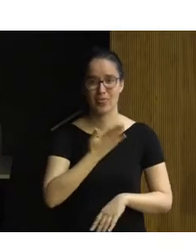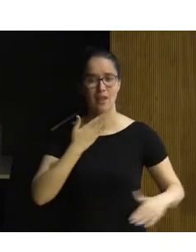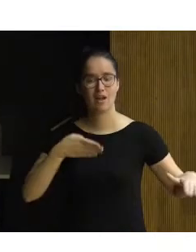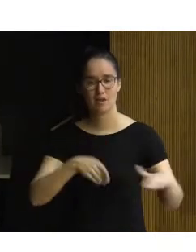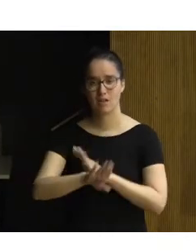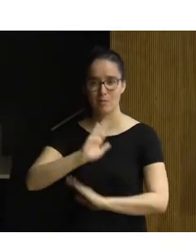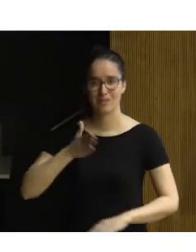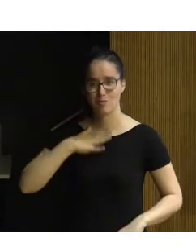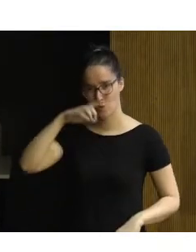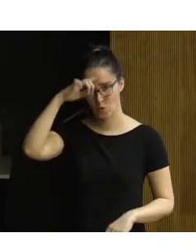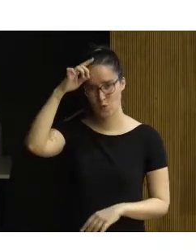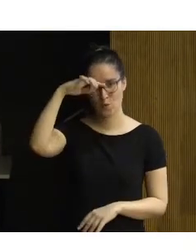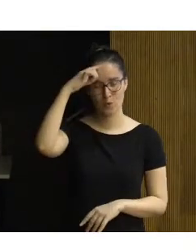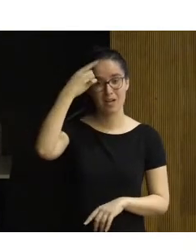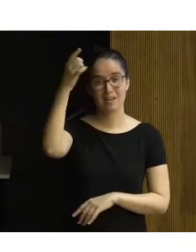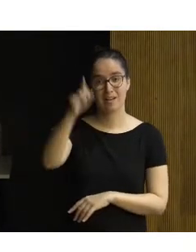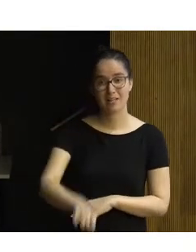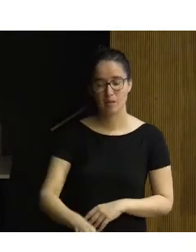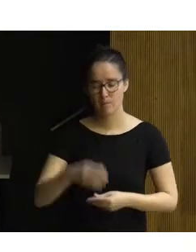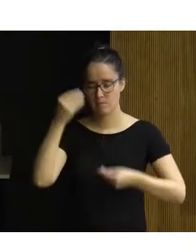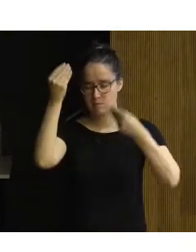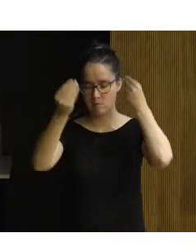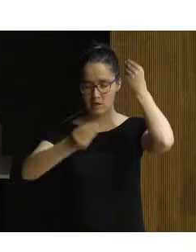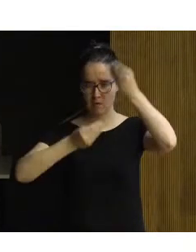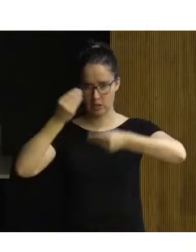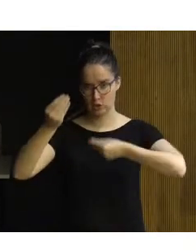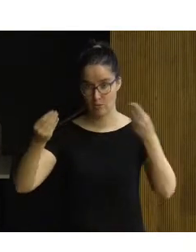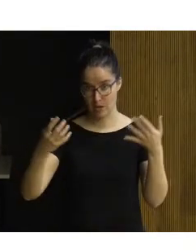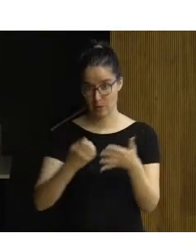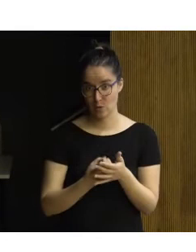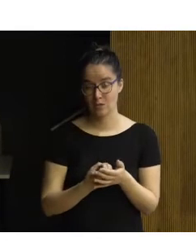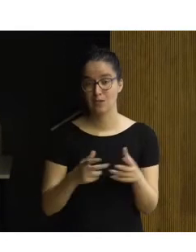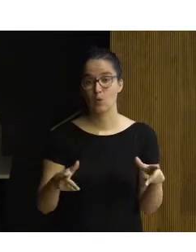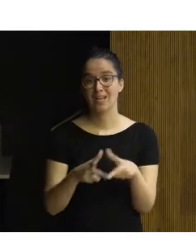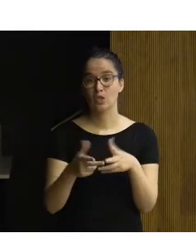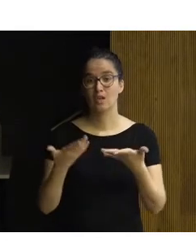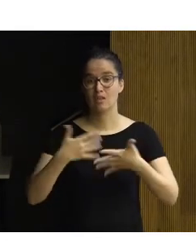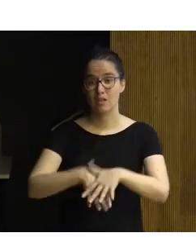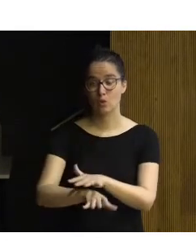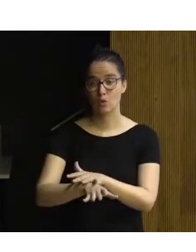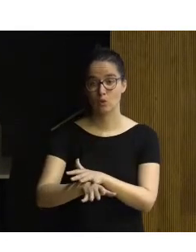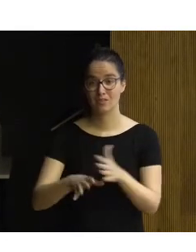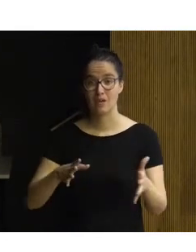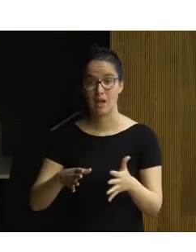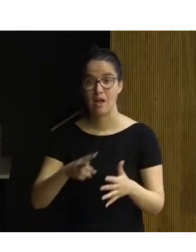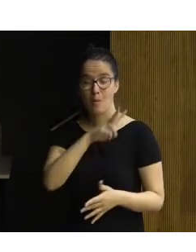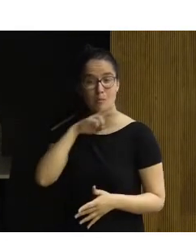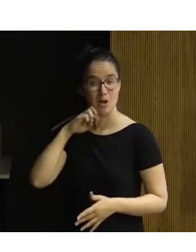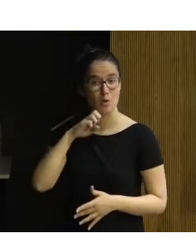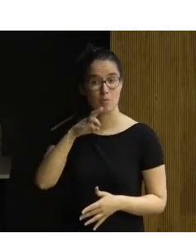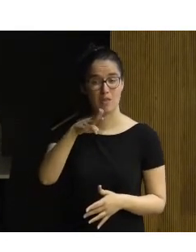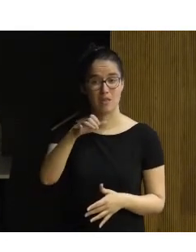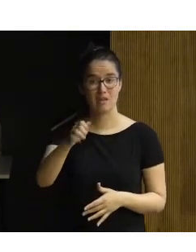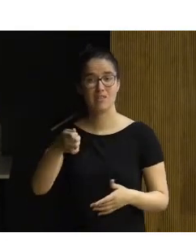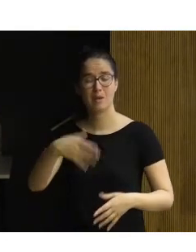acceder al patrimonio cultural y que también nos dan que pensar un poco a todos. En una sociedad inclusiva, la puesta en valor del PCI debería